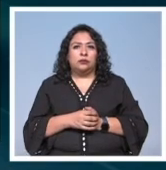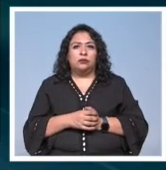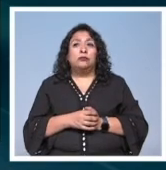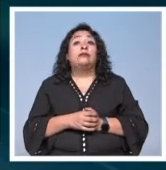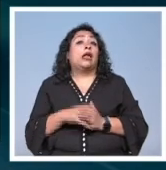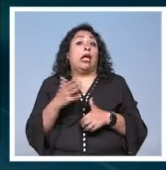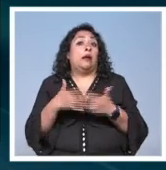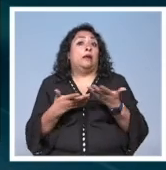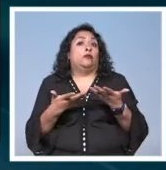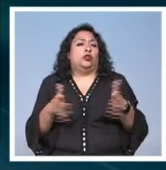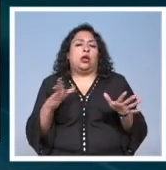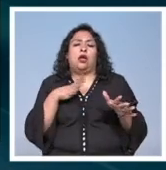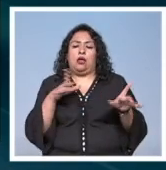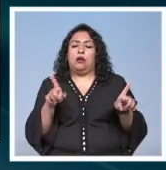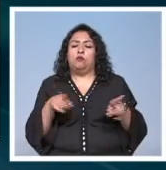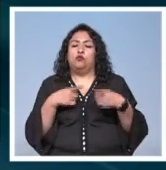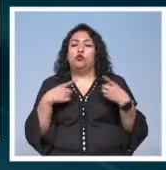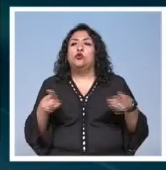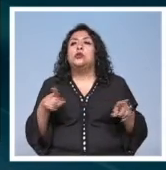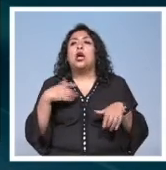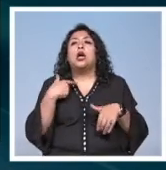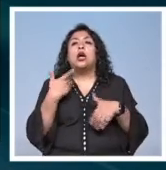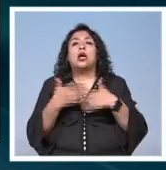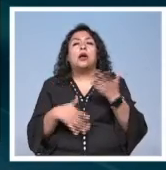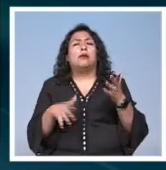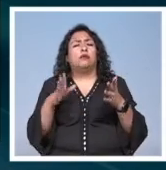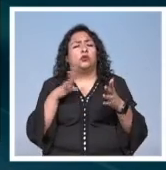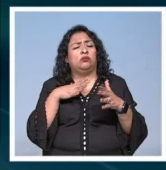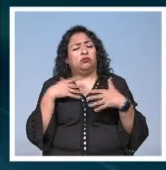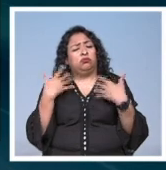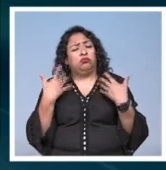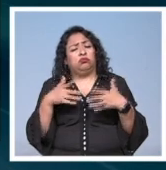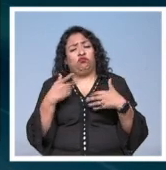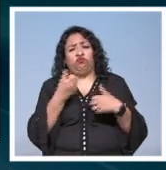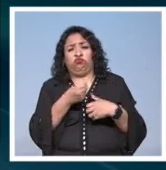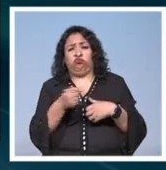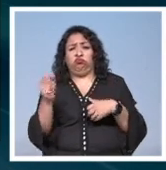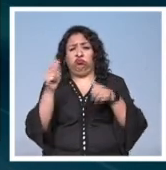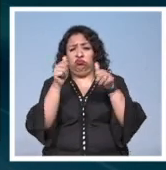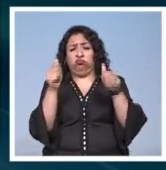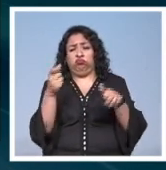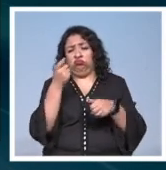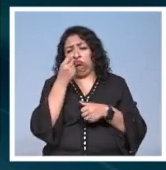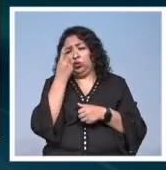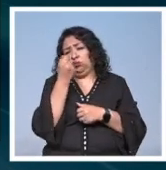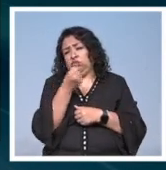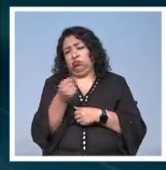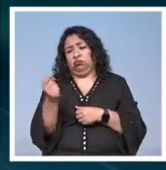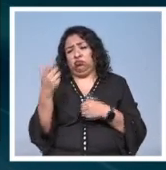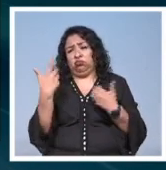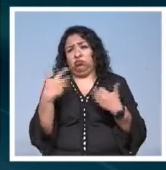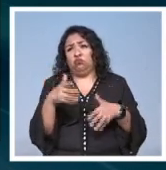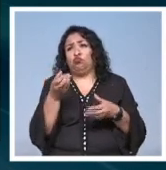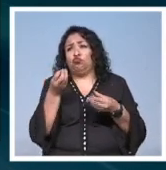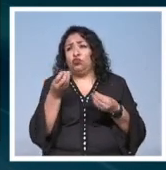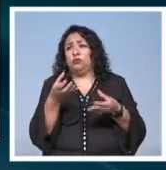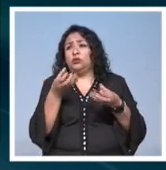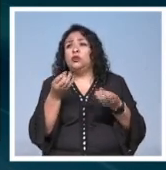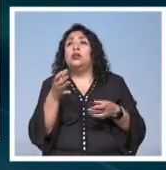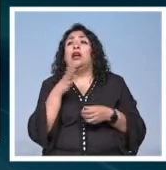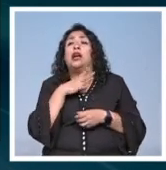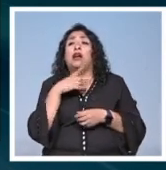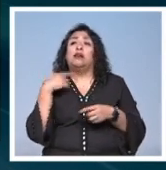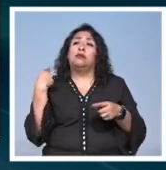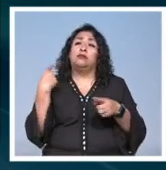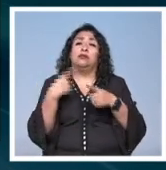Ya nos vamos tenemos música y nos vamos a despedir con un gran artista un gran compositor grandes aportaciones que hizo